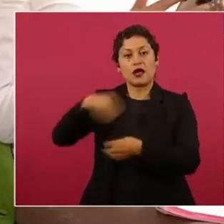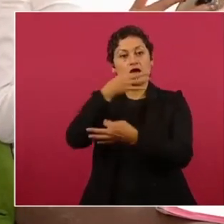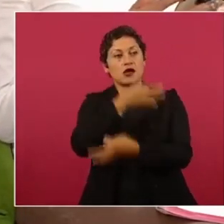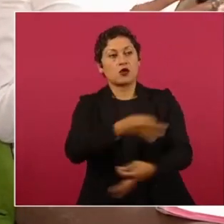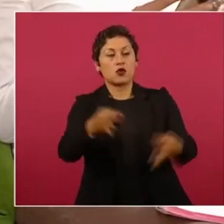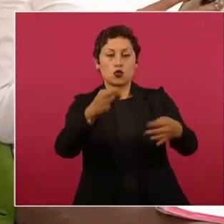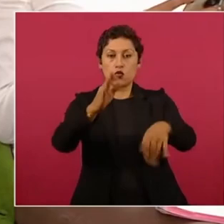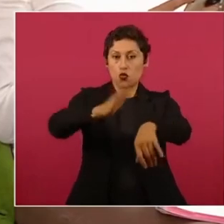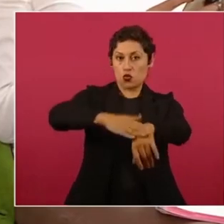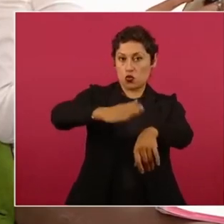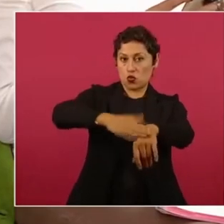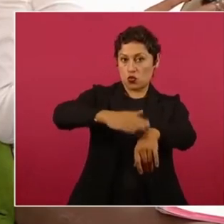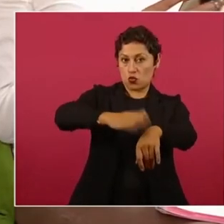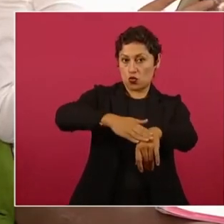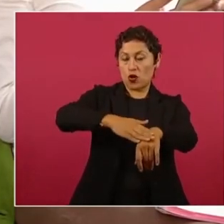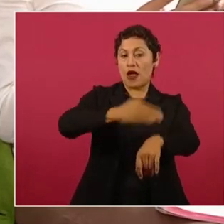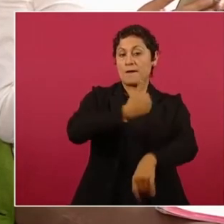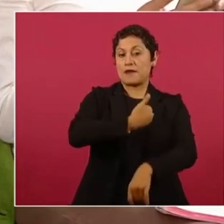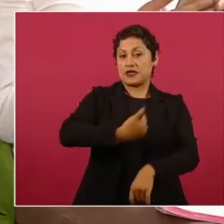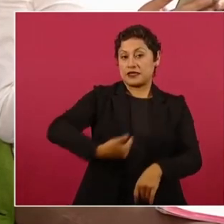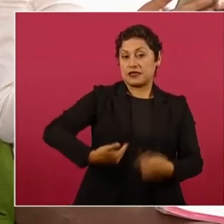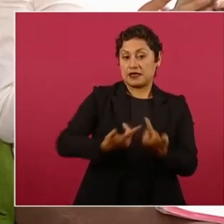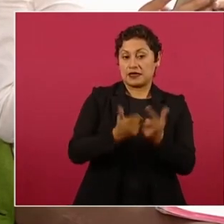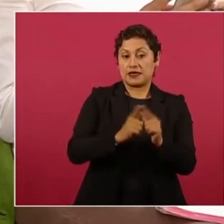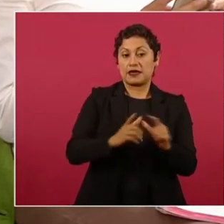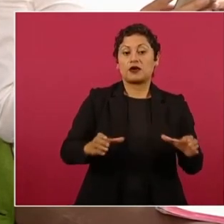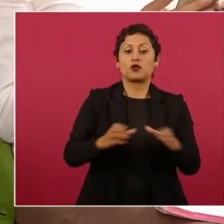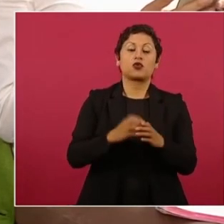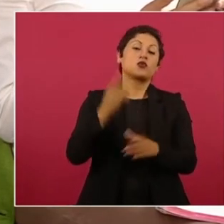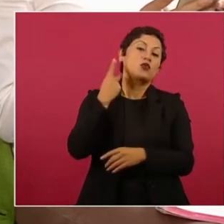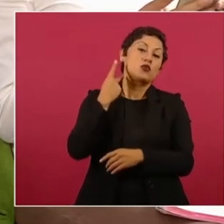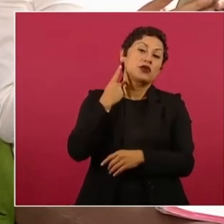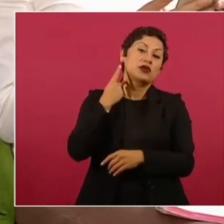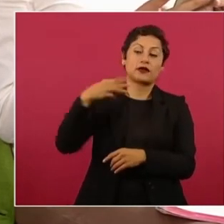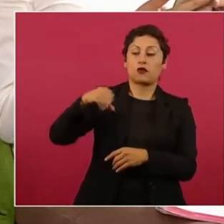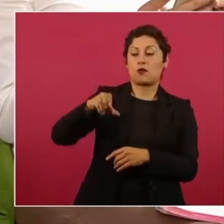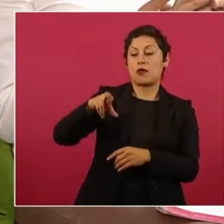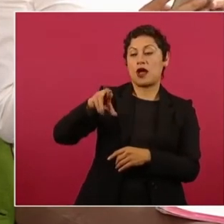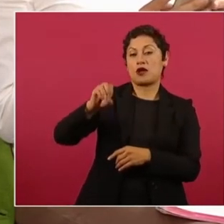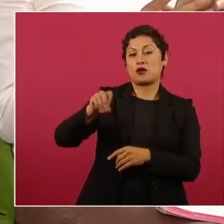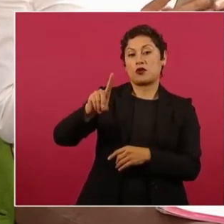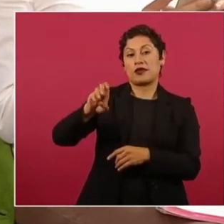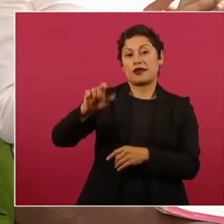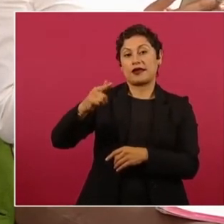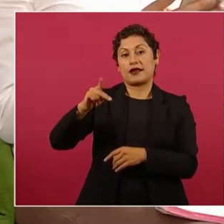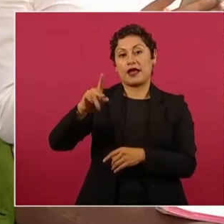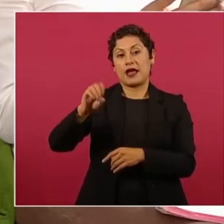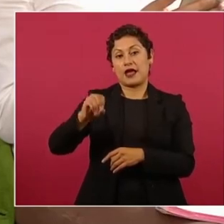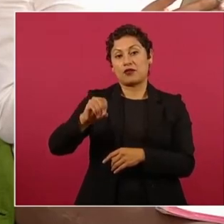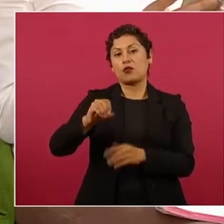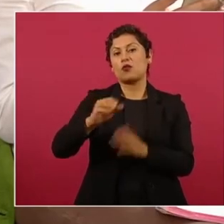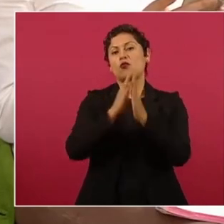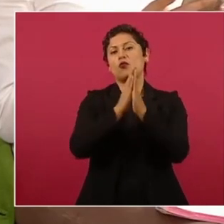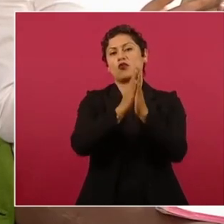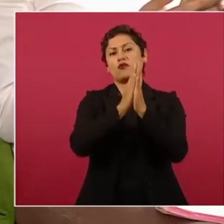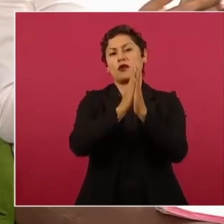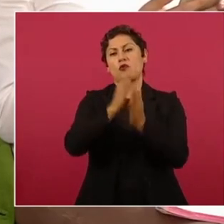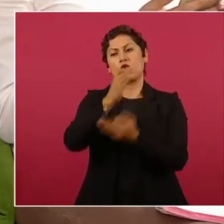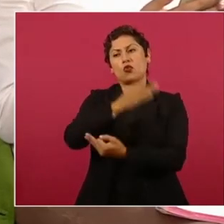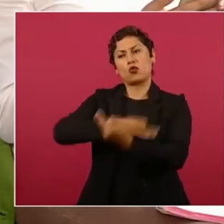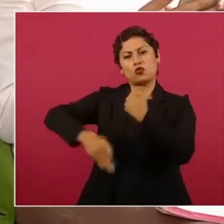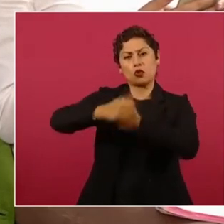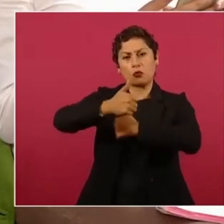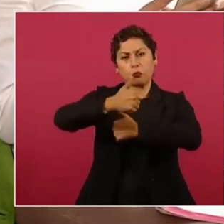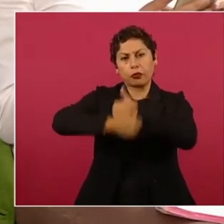al presidente del partido, Mario Delgado, exigiendo piso parejo para los aspirantes a